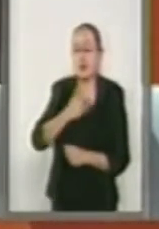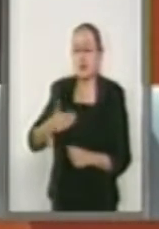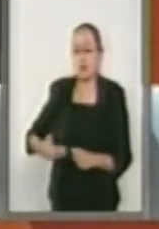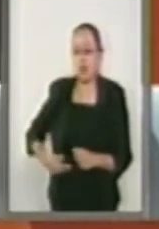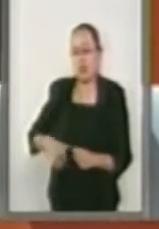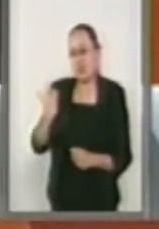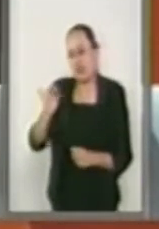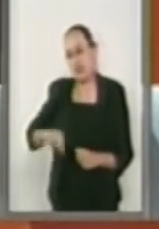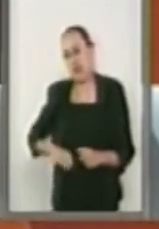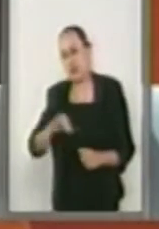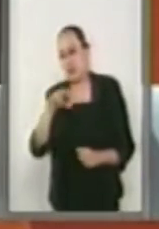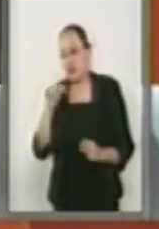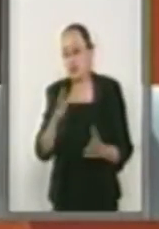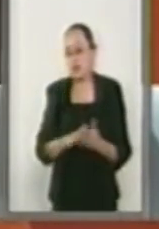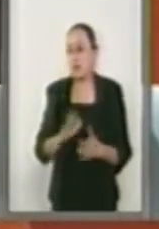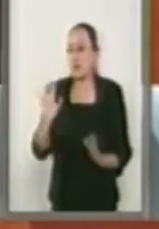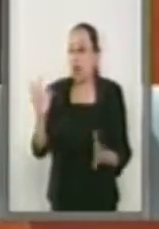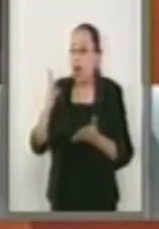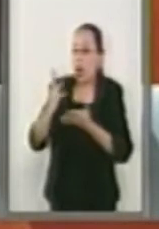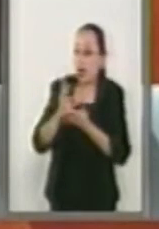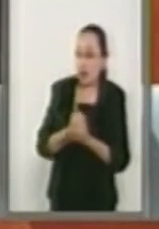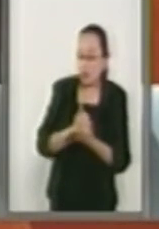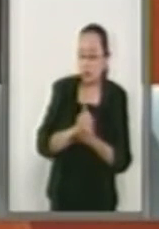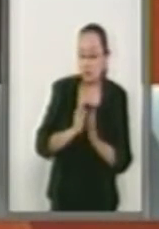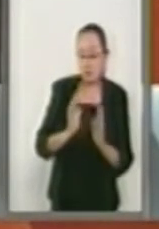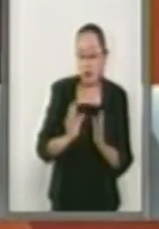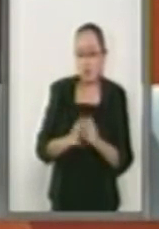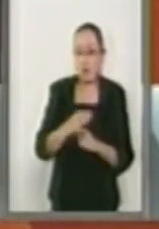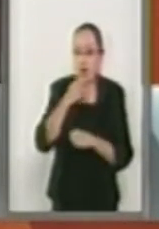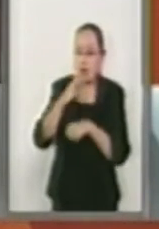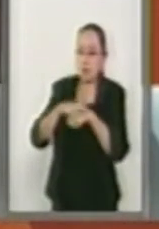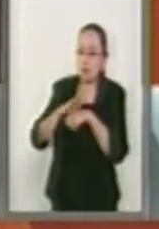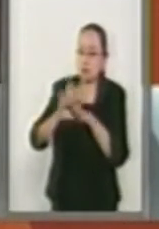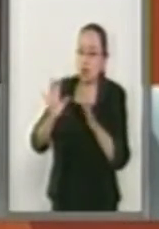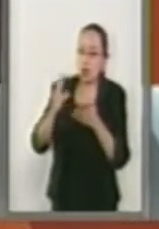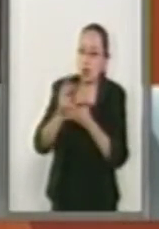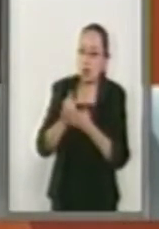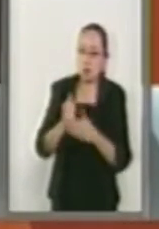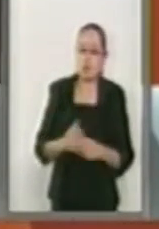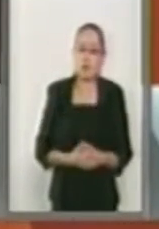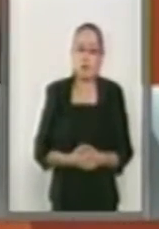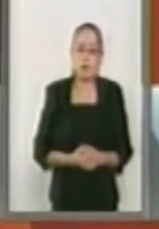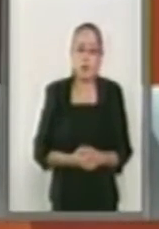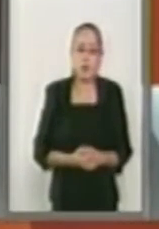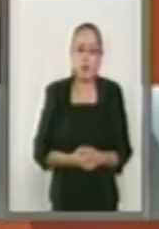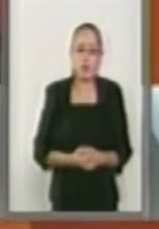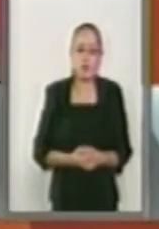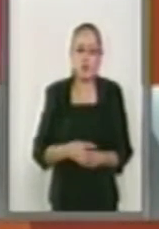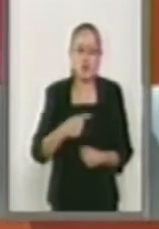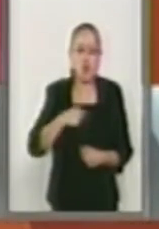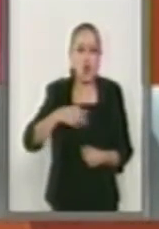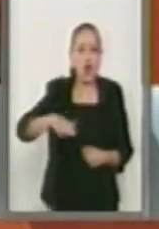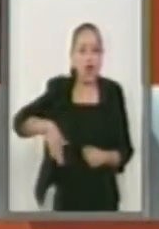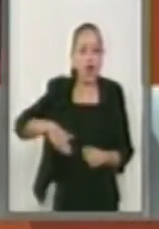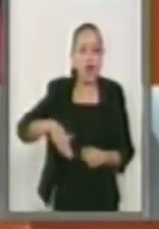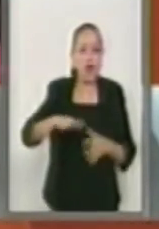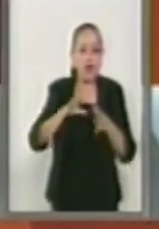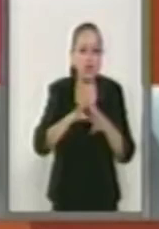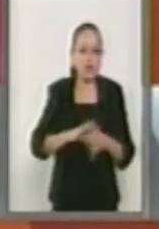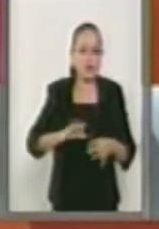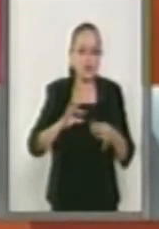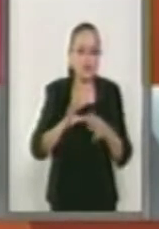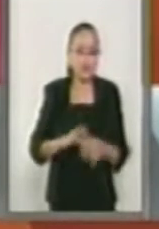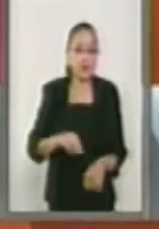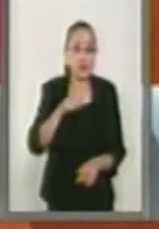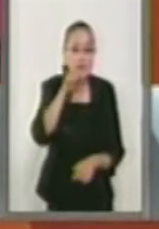se interesaba, ganamos señor presidente. Eso es lo que les dije, la